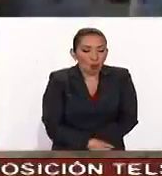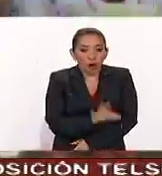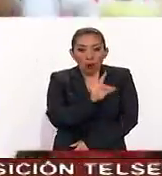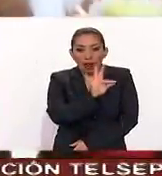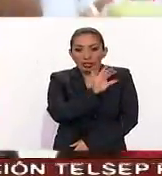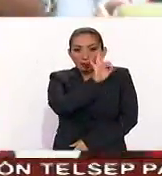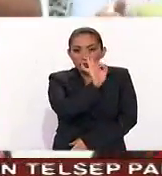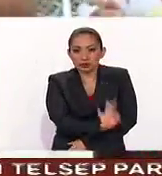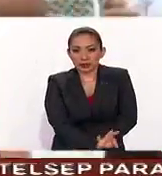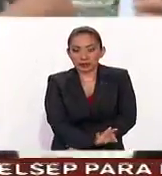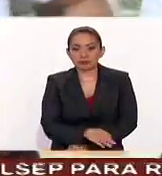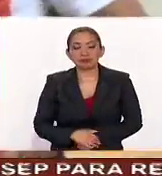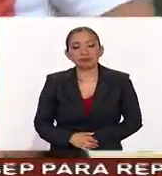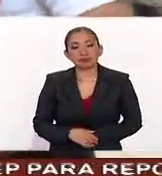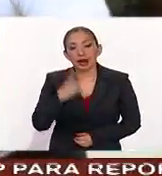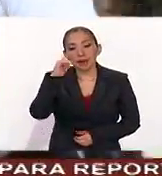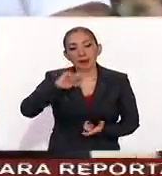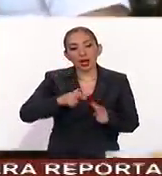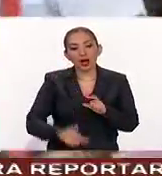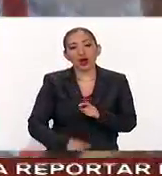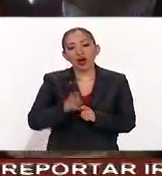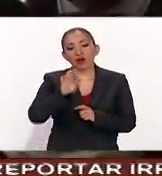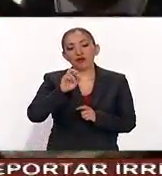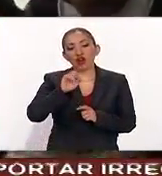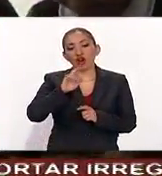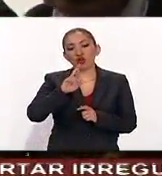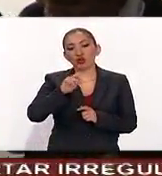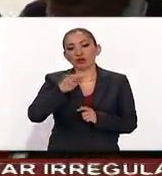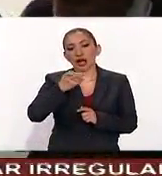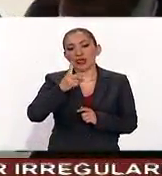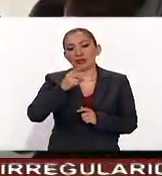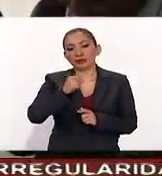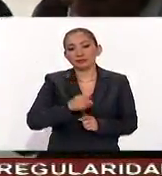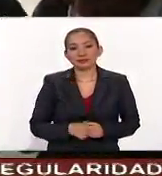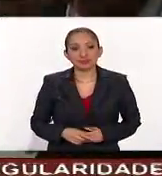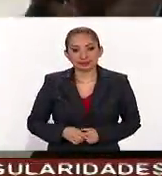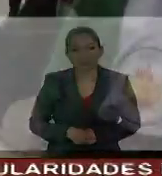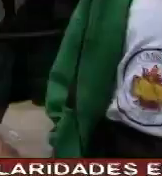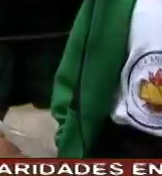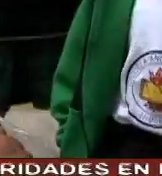40%. Para México al Día, Flor Hurtado.